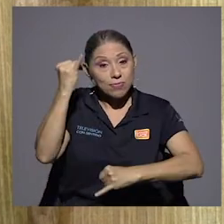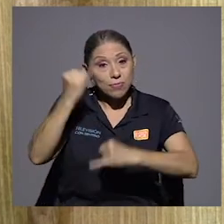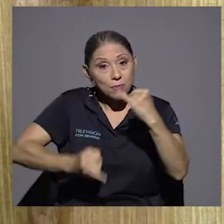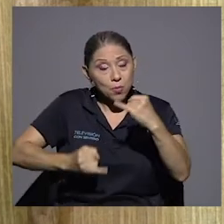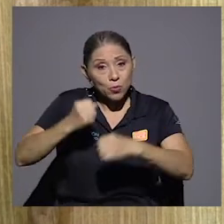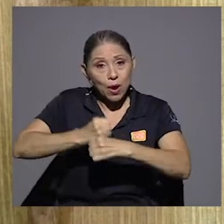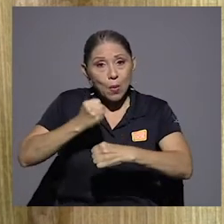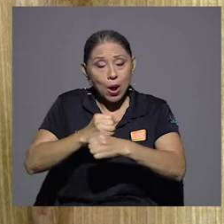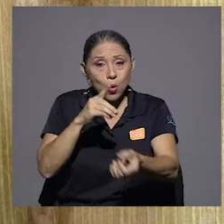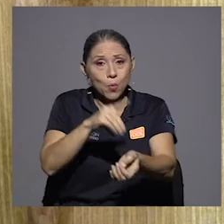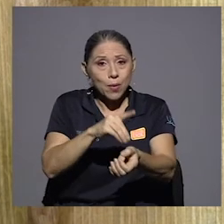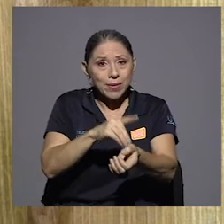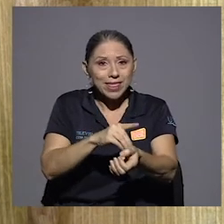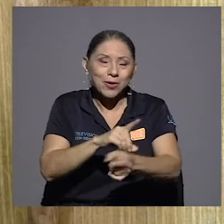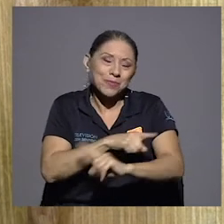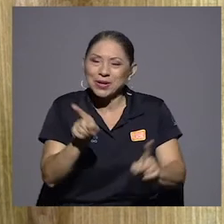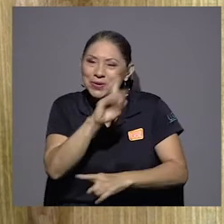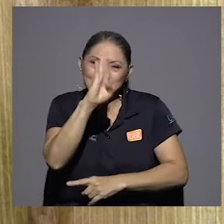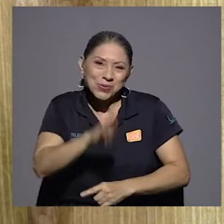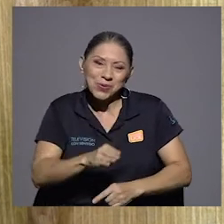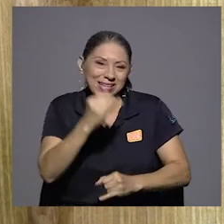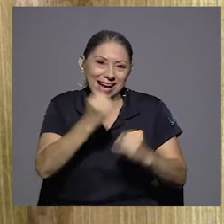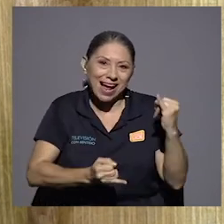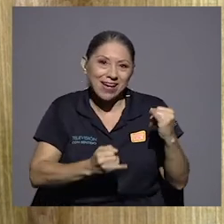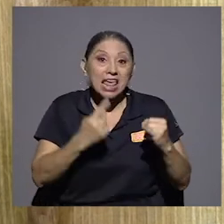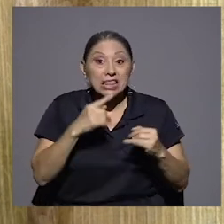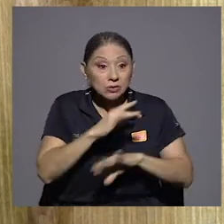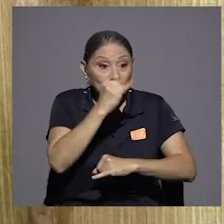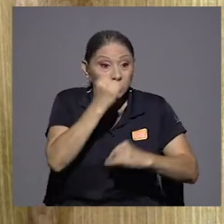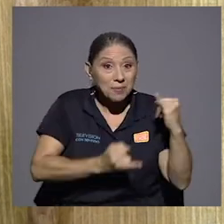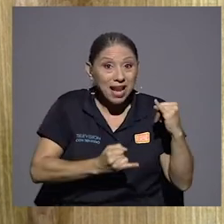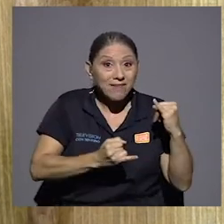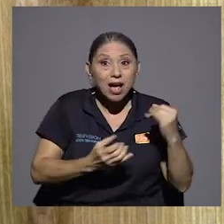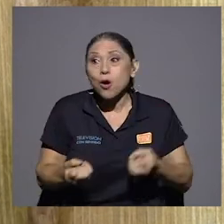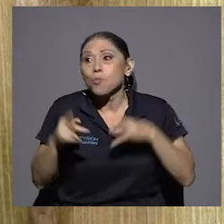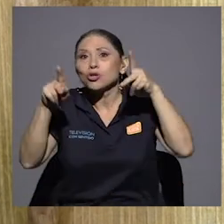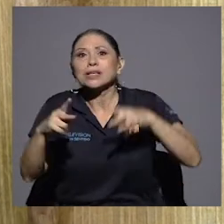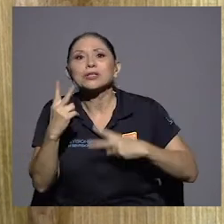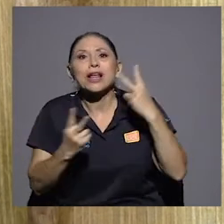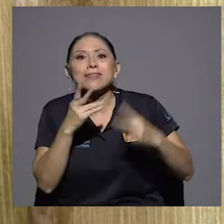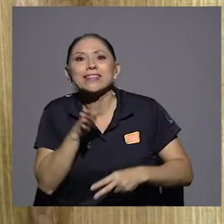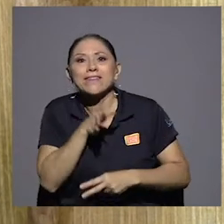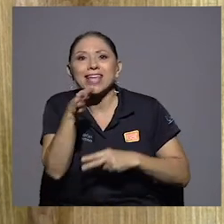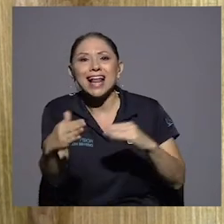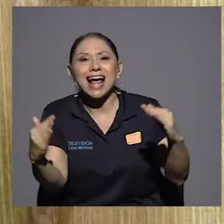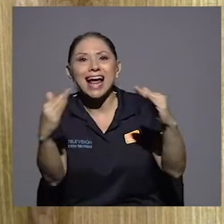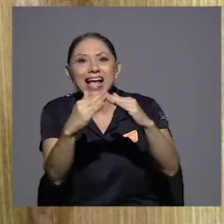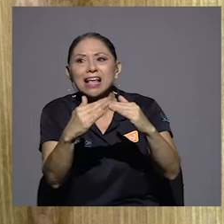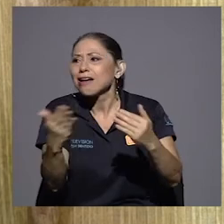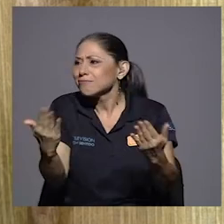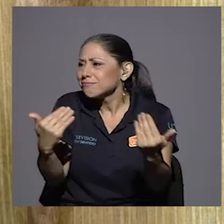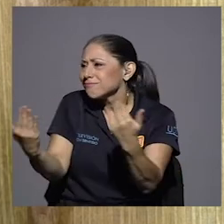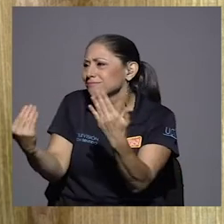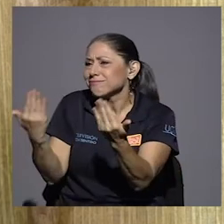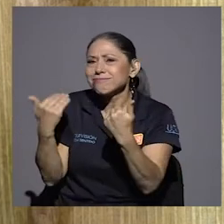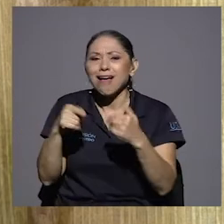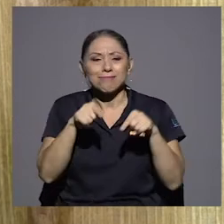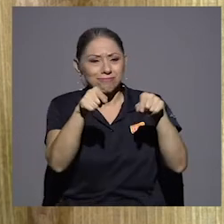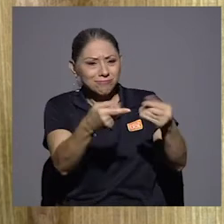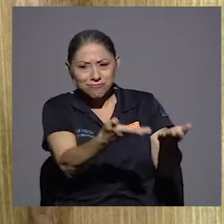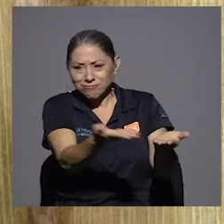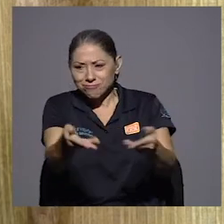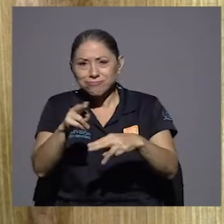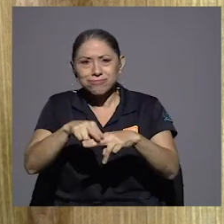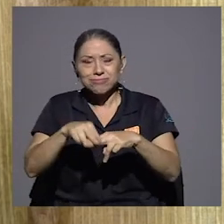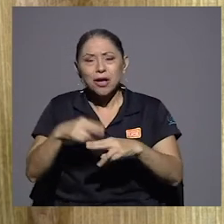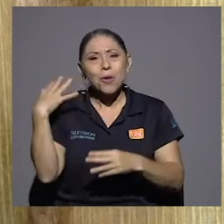se acaba dicen que todavía recibía visitas en su casa y los acostaba en el sofá. Una linda manera de seguir recordando al doctor